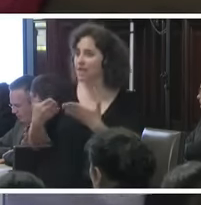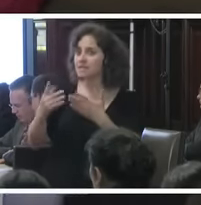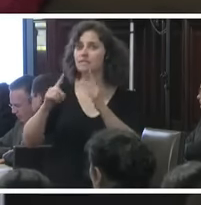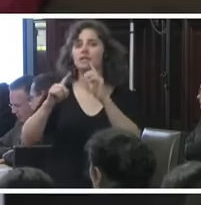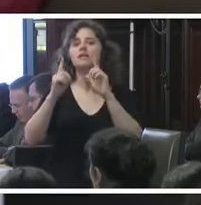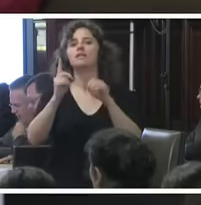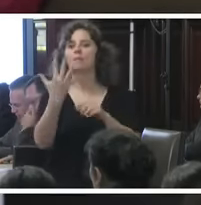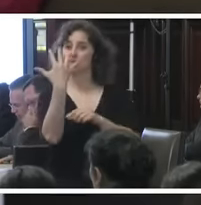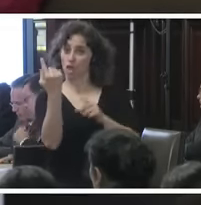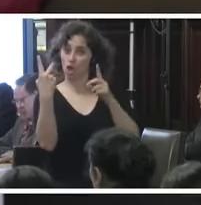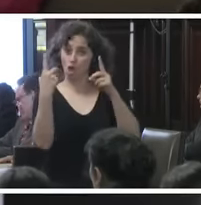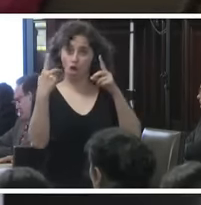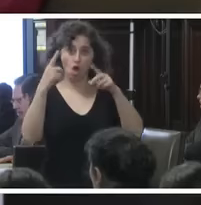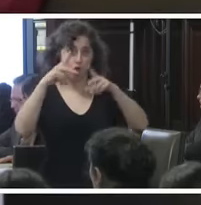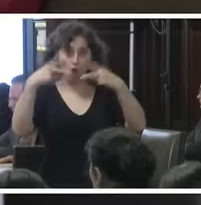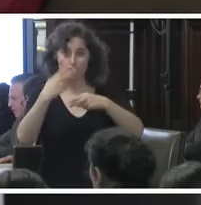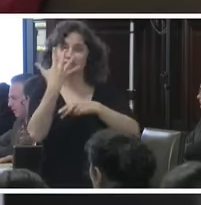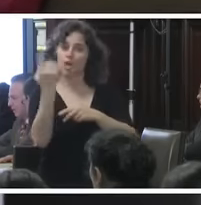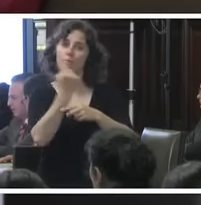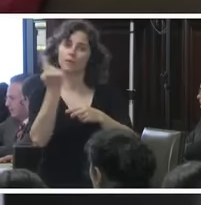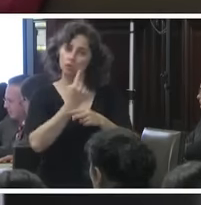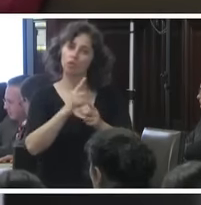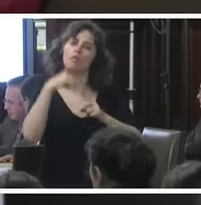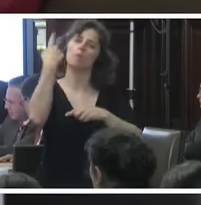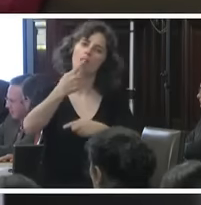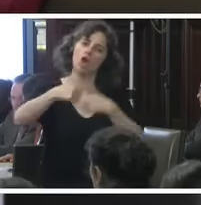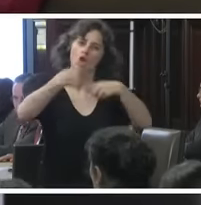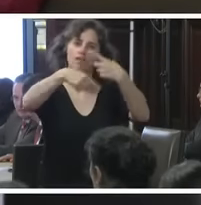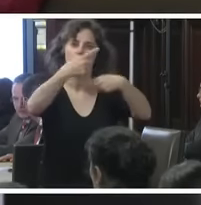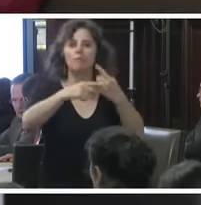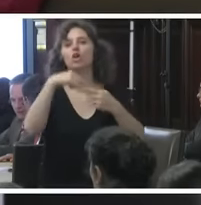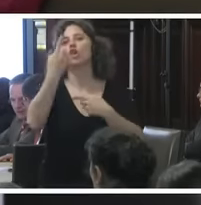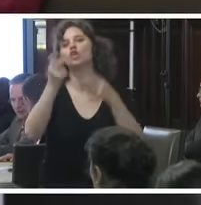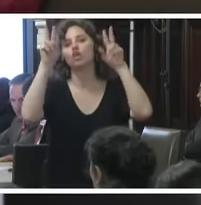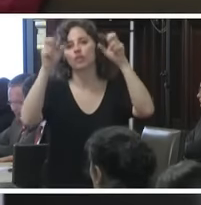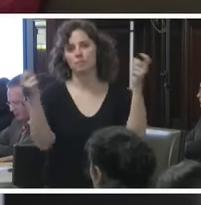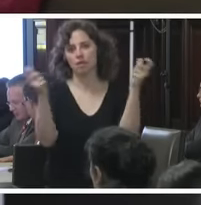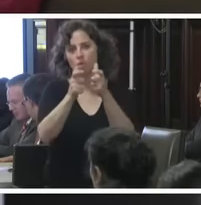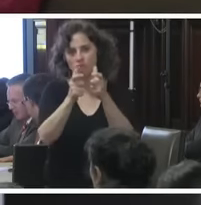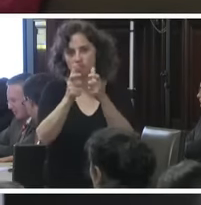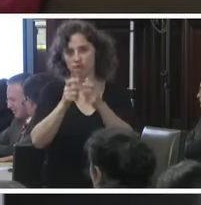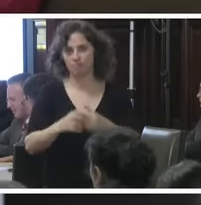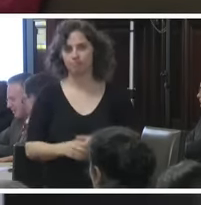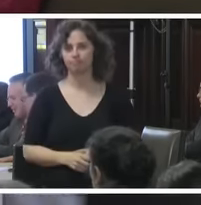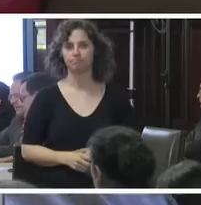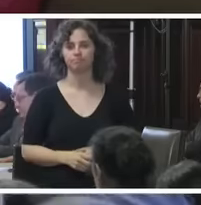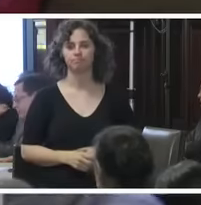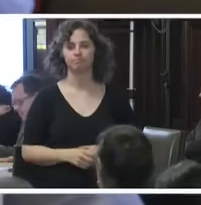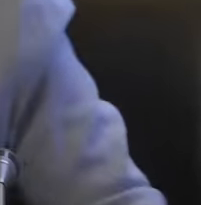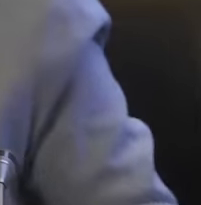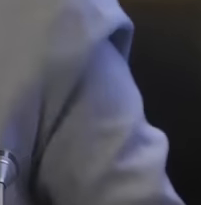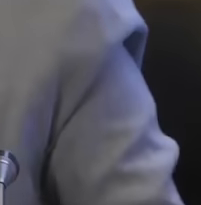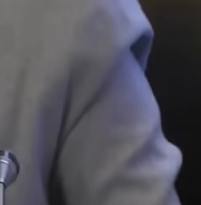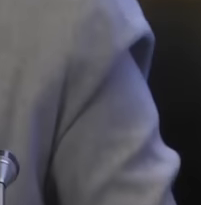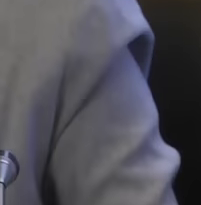damos cinco minutos de receso y continuamos con la siguiente audiencia. Gracias. you.